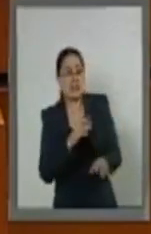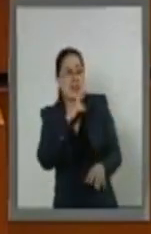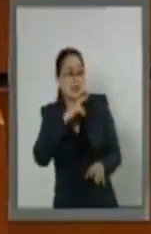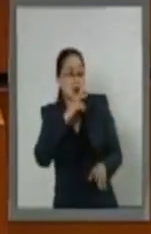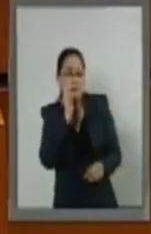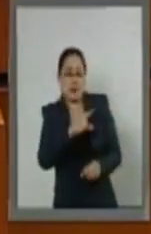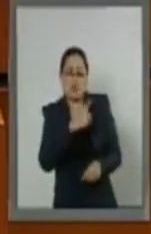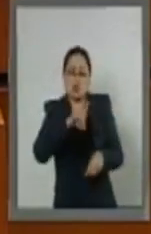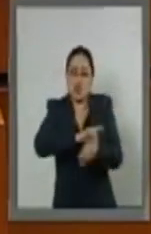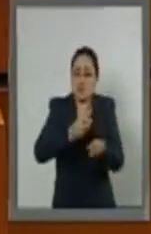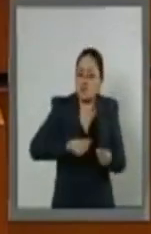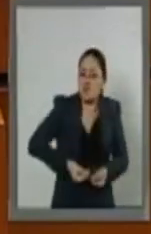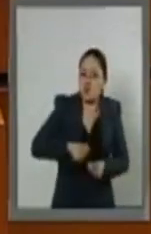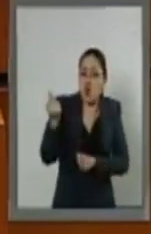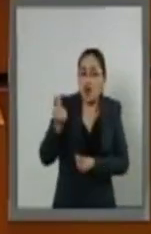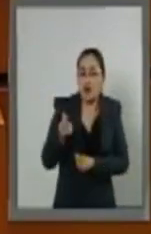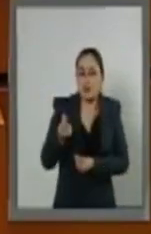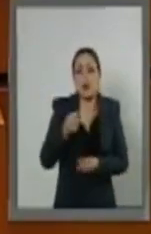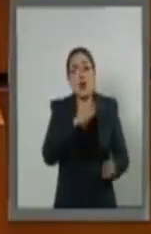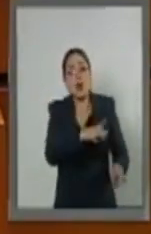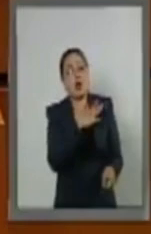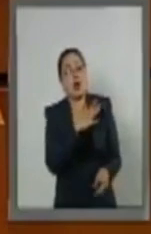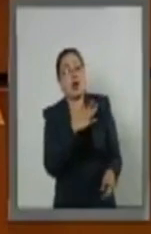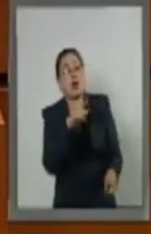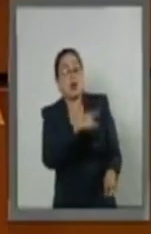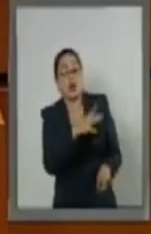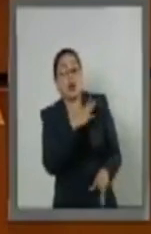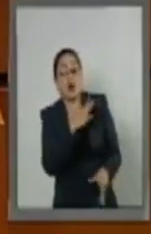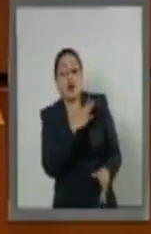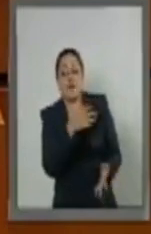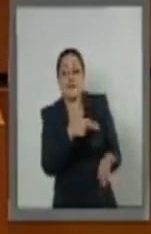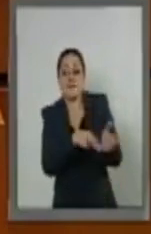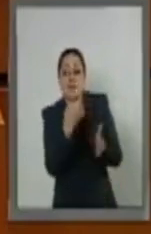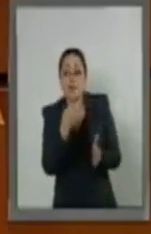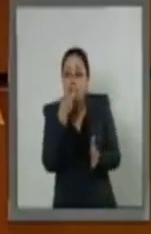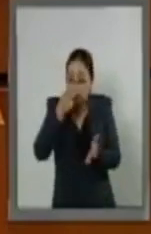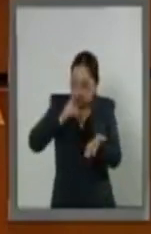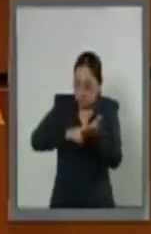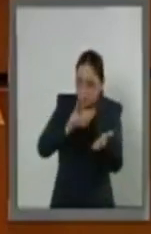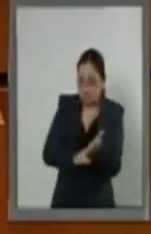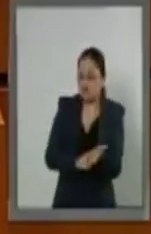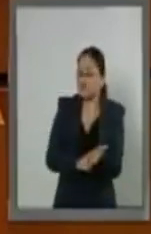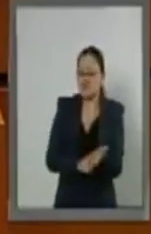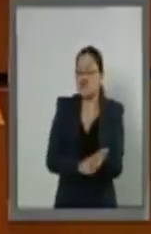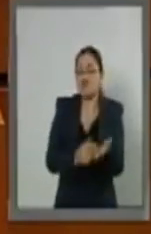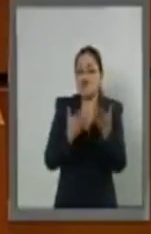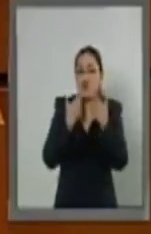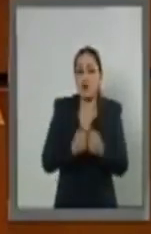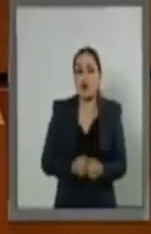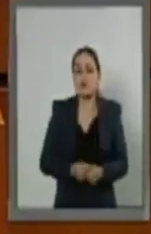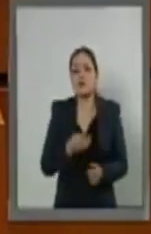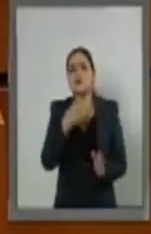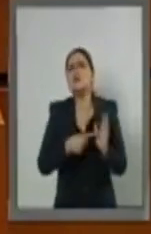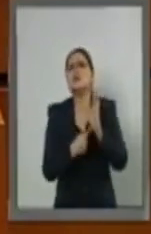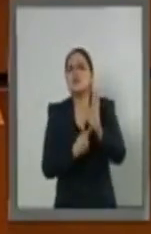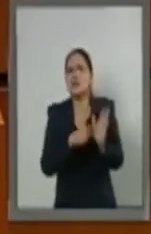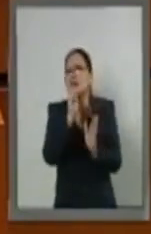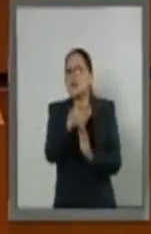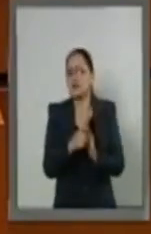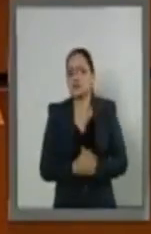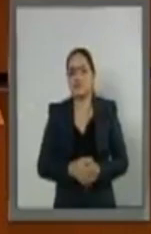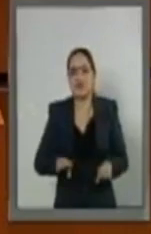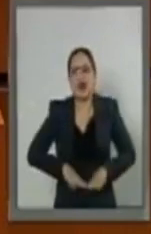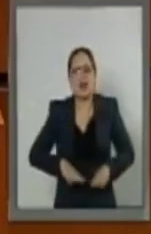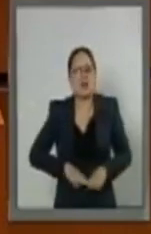día, lo obligaron a firmar una carta que no vale nada, sino que demuestra la